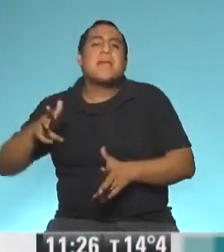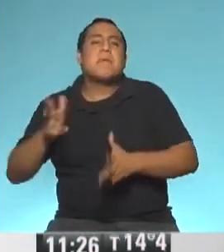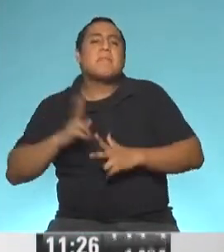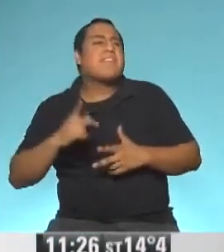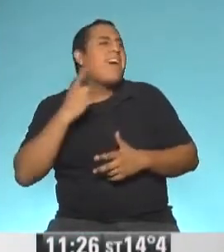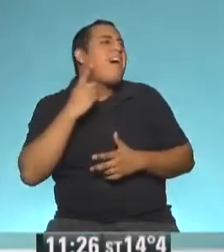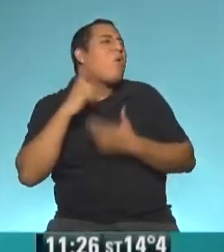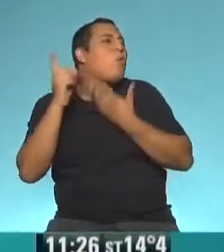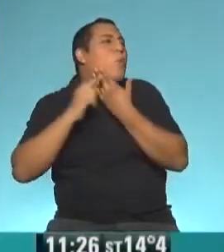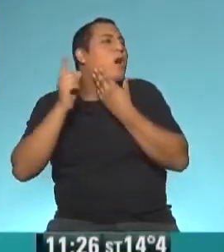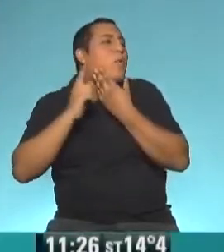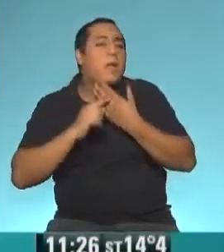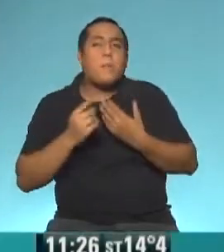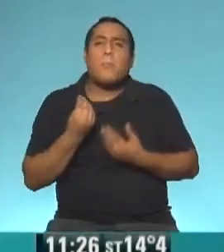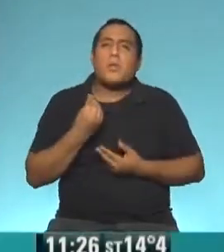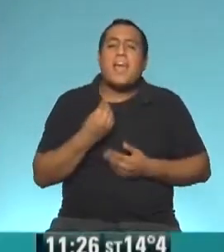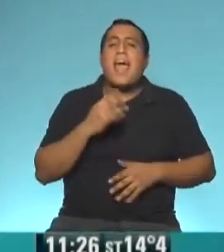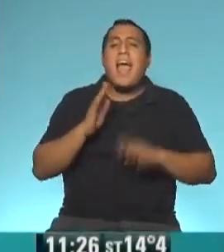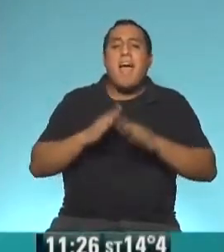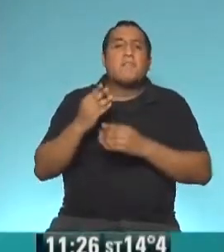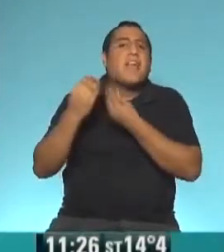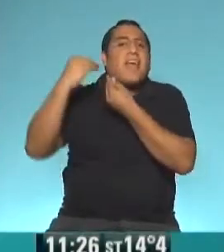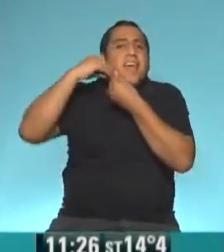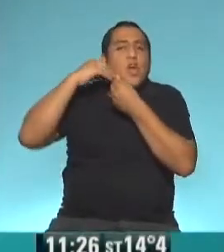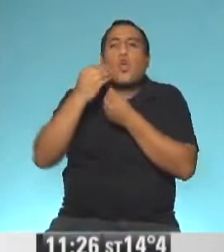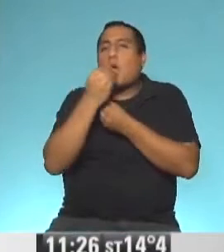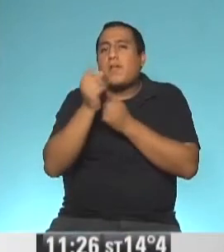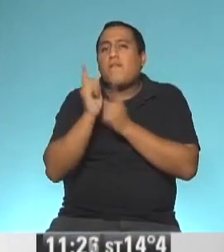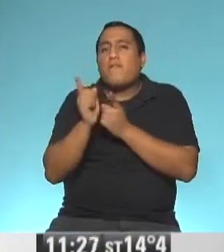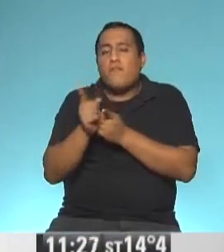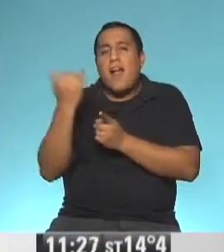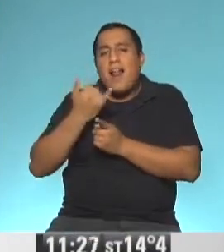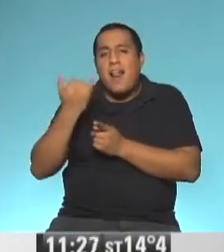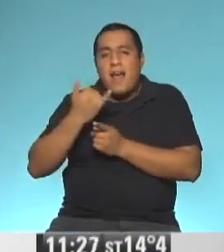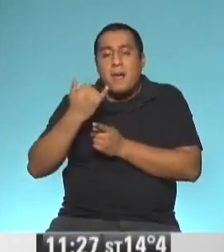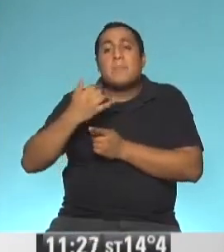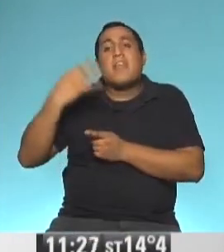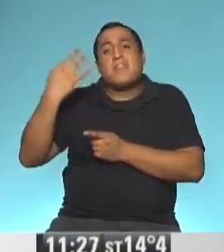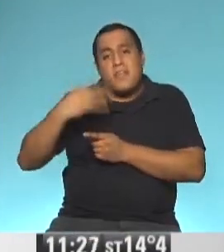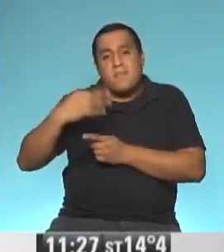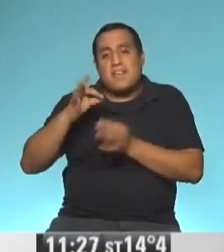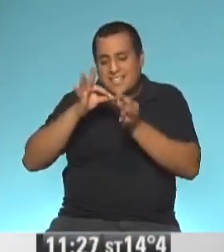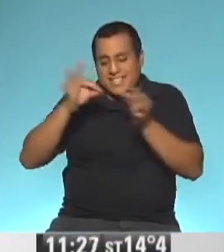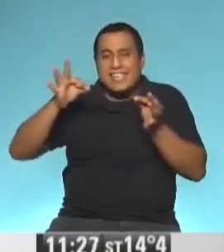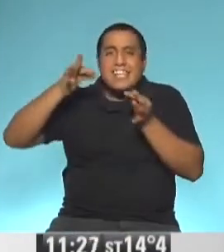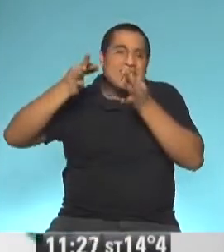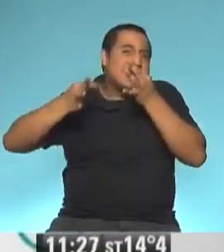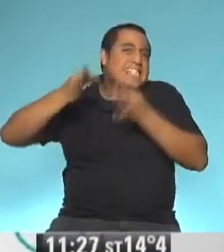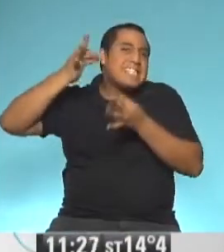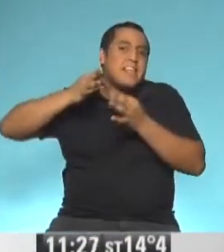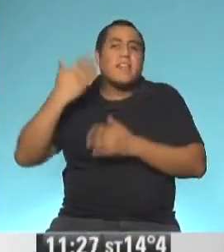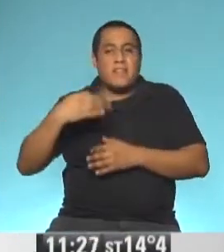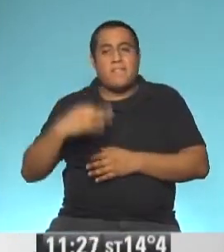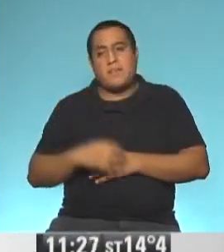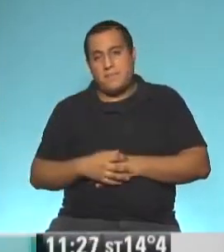que esto, que lo otro, es porque a veces queda empaquetada comida. Entonces tenemos que incorporar el hilo dental. Una manera de